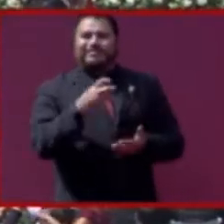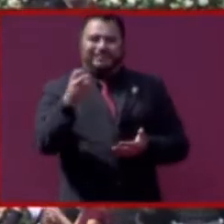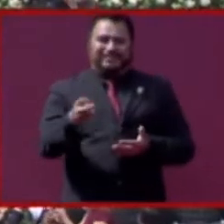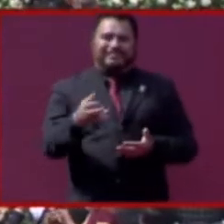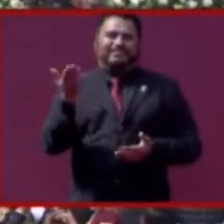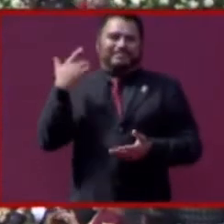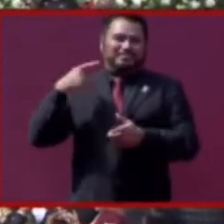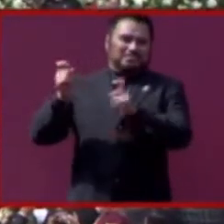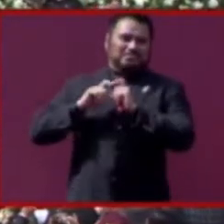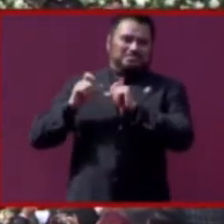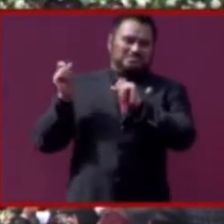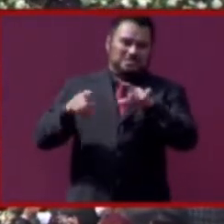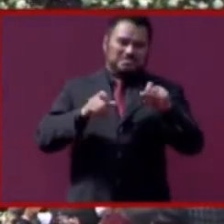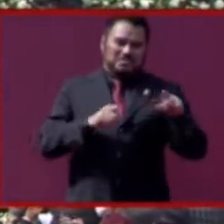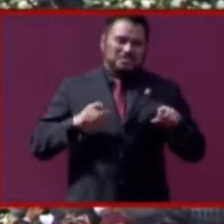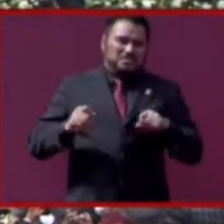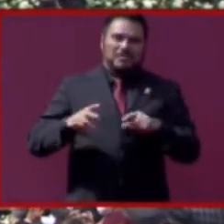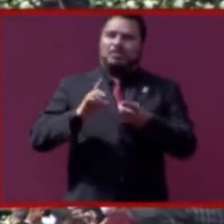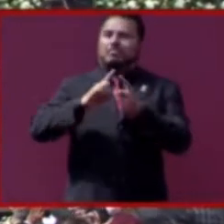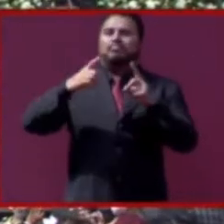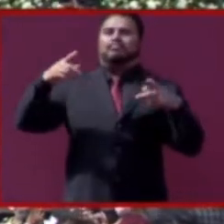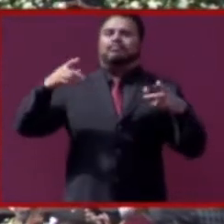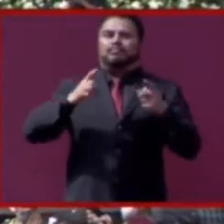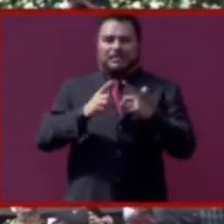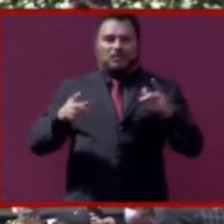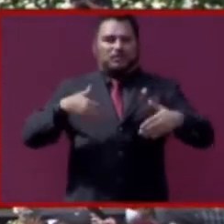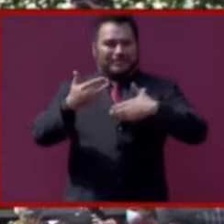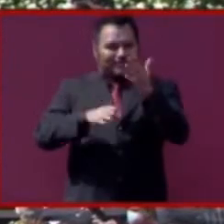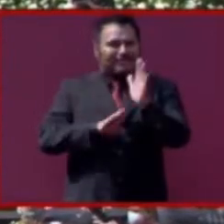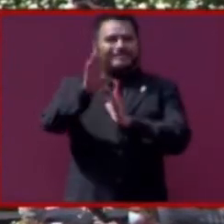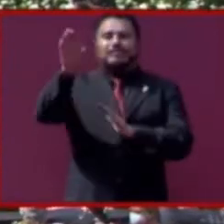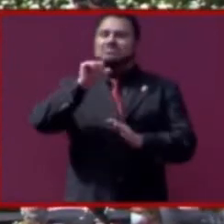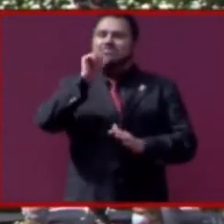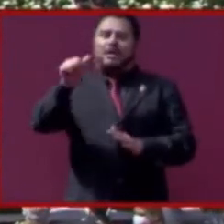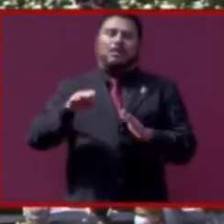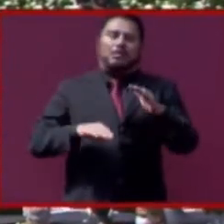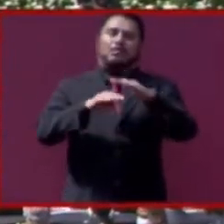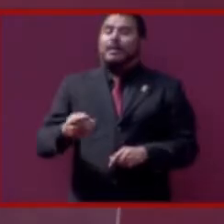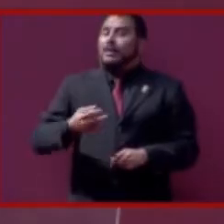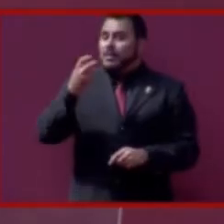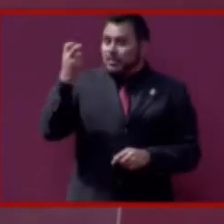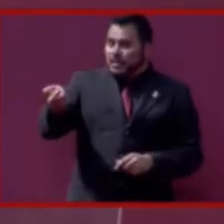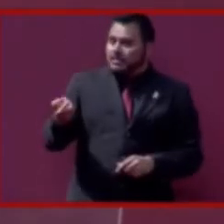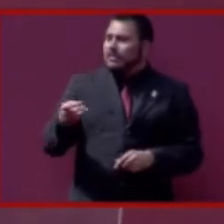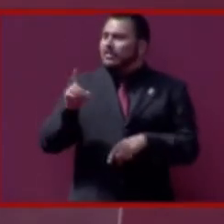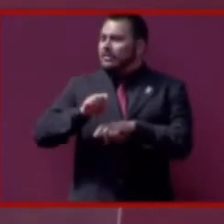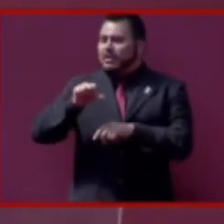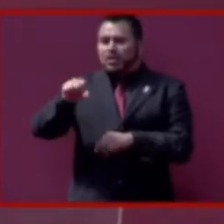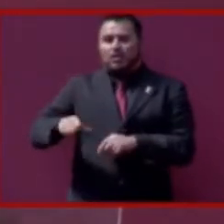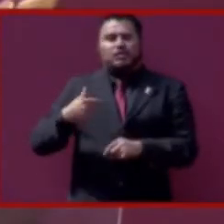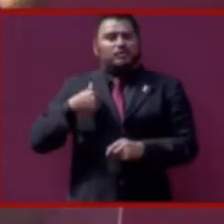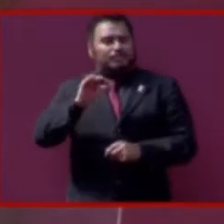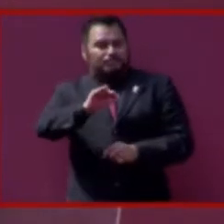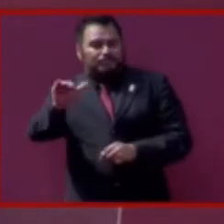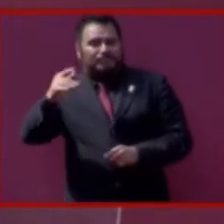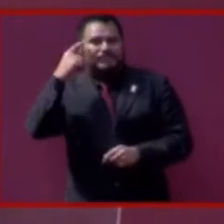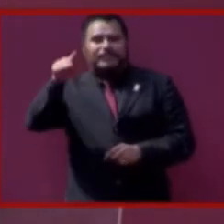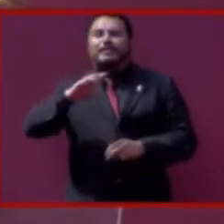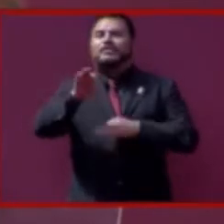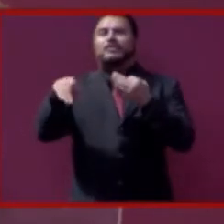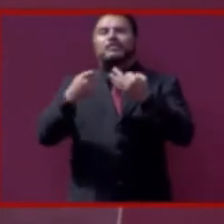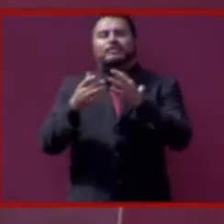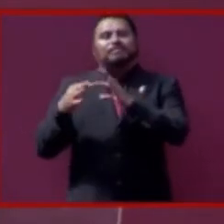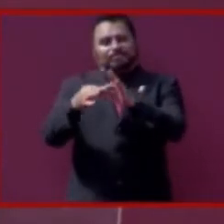vértices que impedían nuestro desarrollo pleno y libre en nuestro día a día. Hoy hago un llamado de unidad,